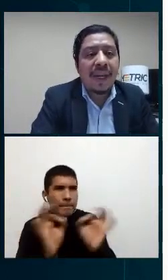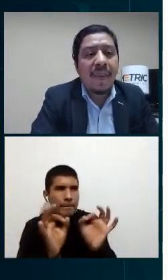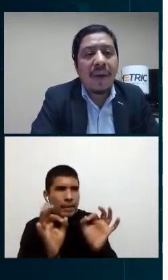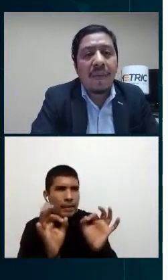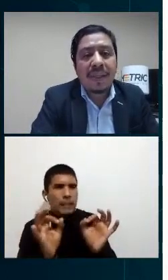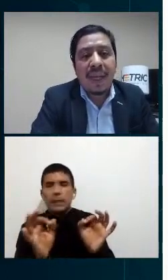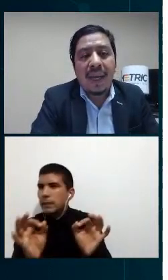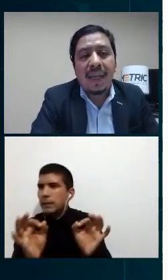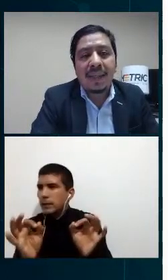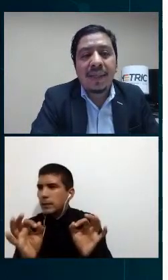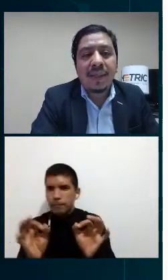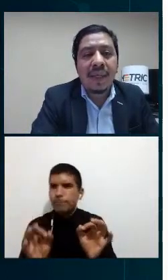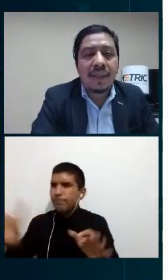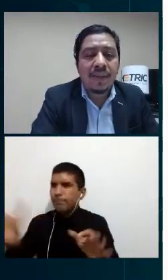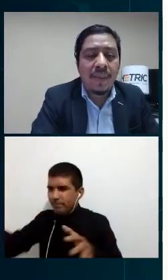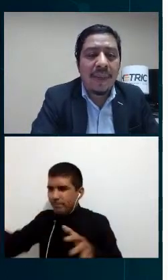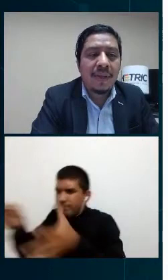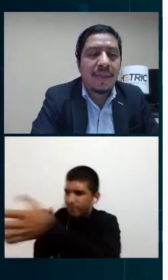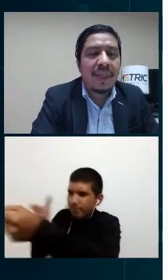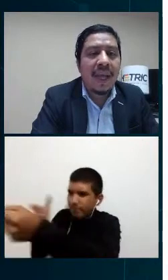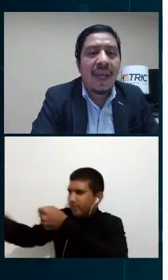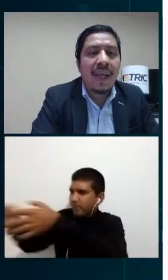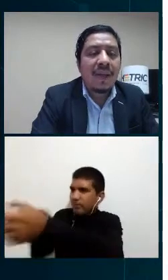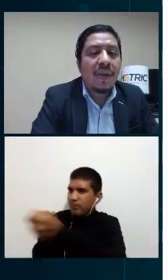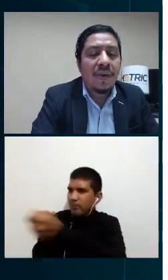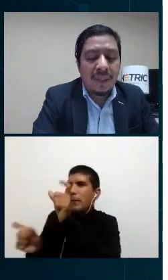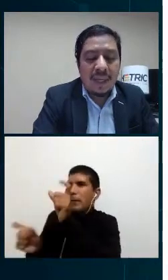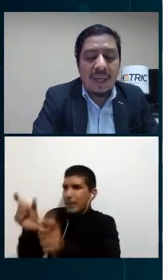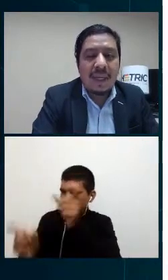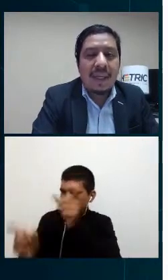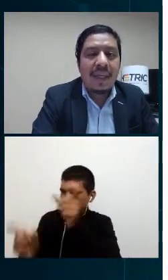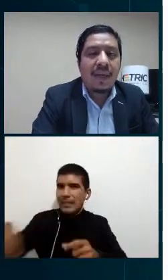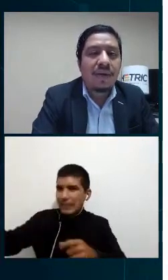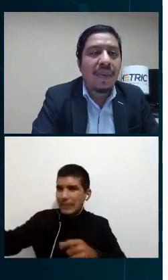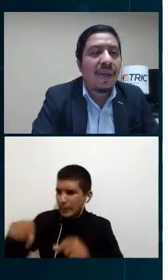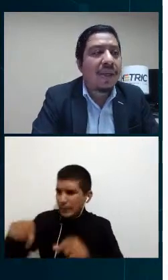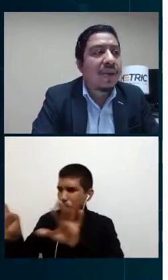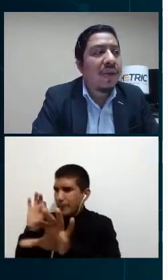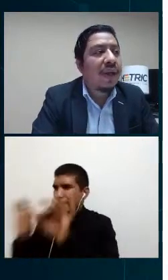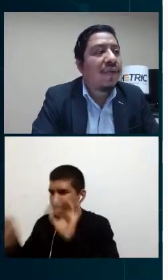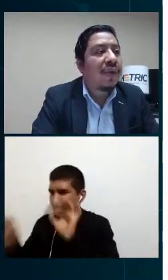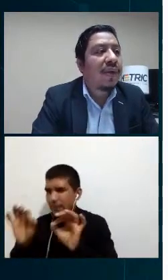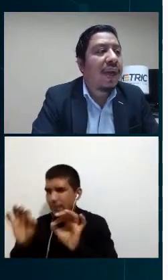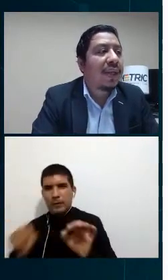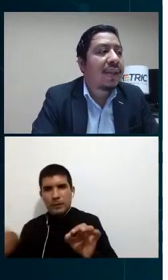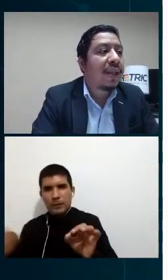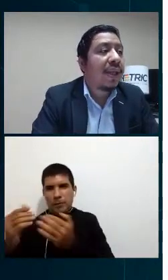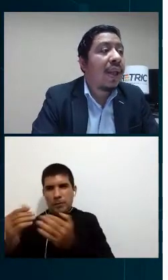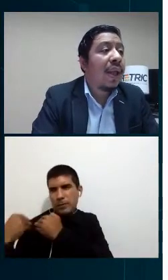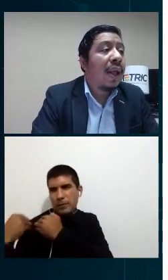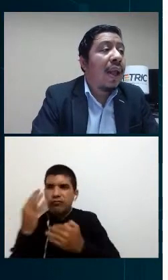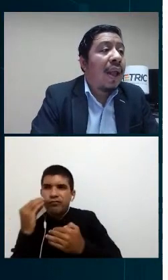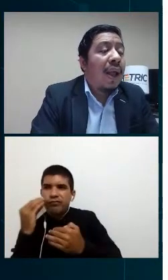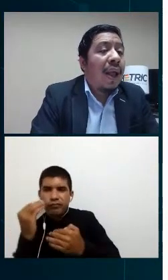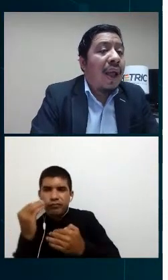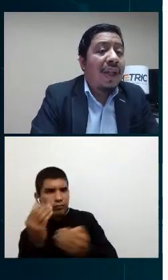medidores sin embargo pues a estos momentos pues ya todos tienen los medidores con tarifas orales